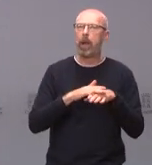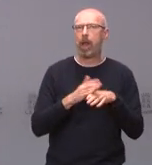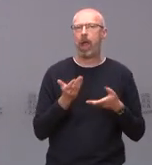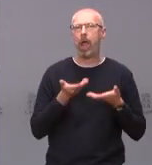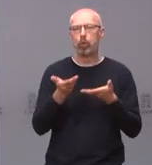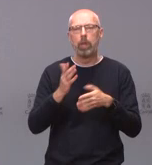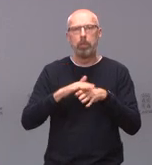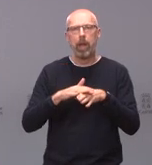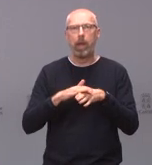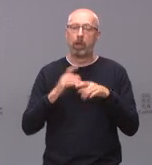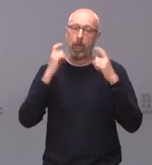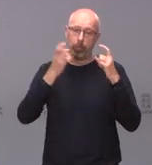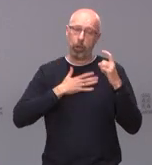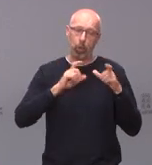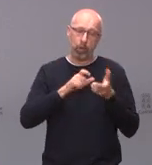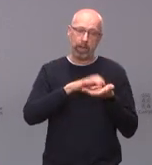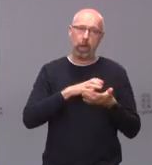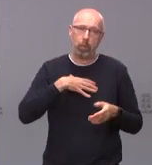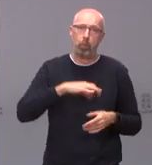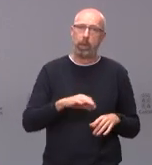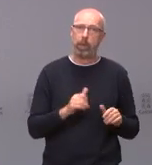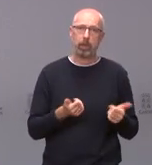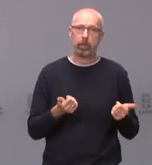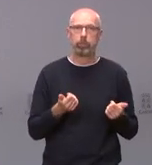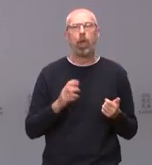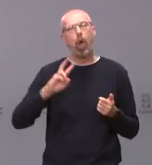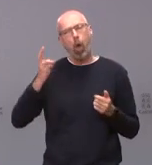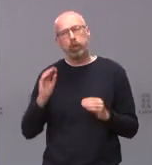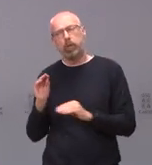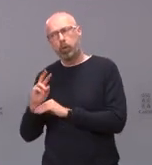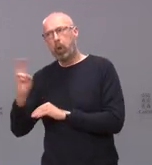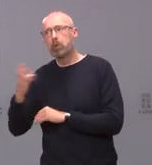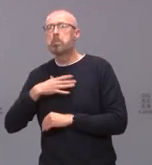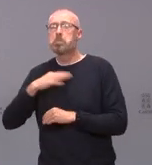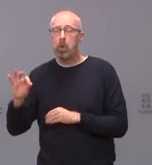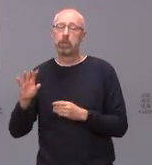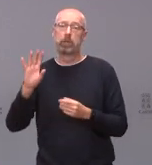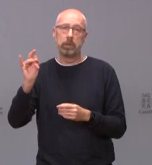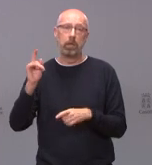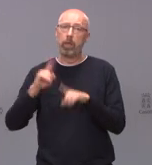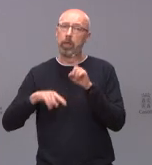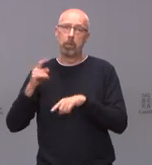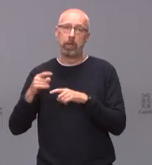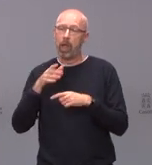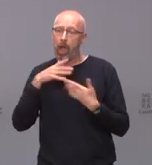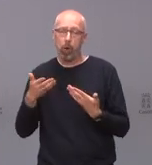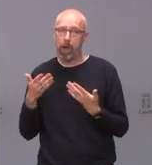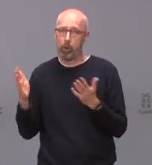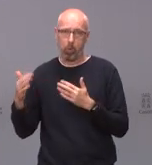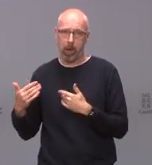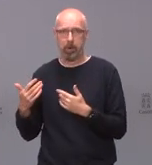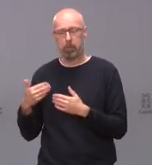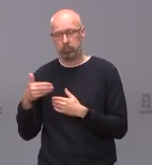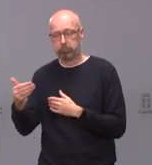que puede hacer la junta de Castileón y sin perjuicio de que pueda haber otras líneas de financiación que puedan ir por otros derroteros que ahora mismo no están determinados